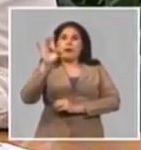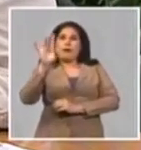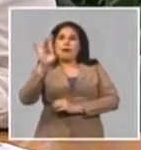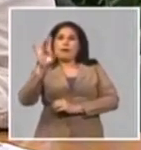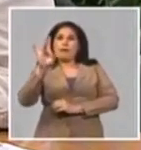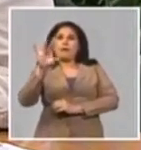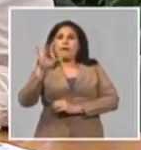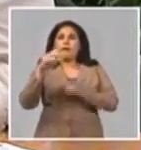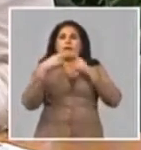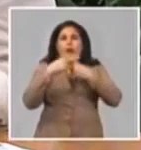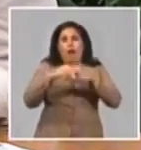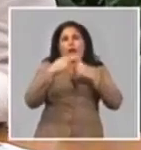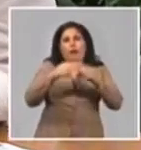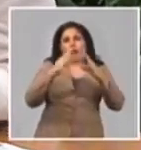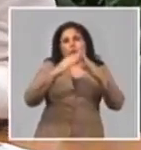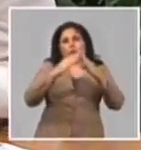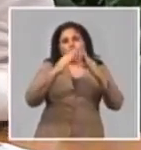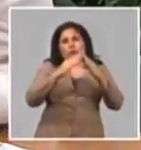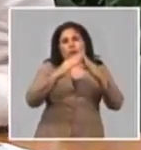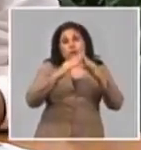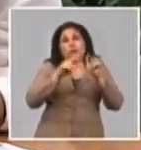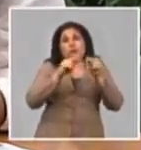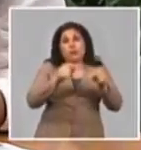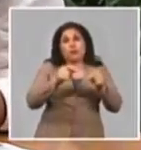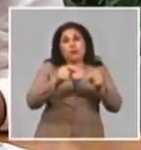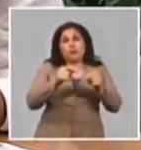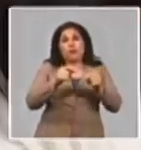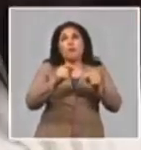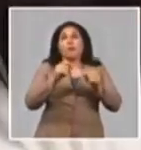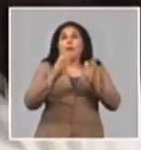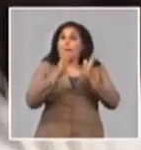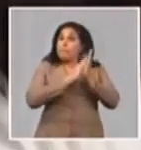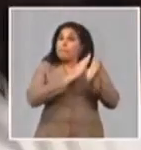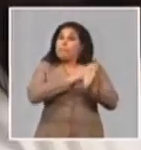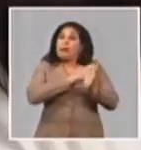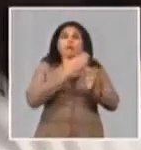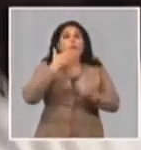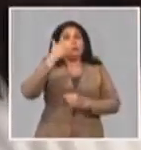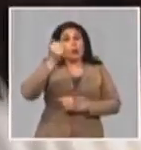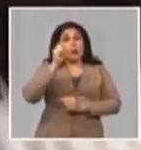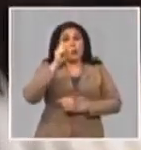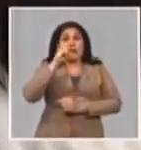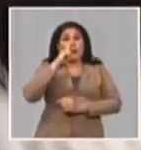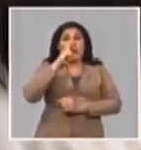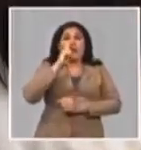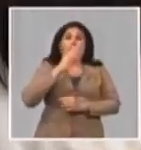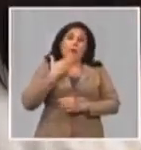acciones de rehabilitación. sea, el mes fue un mes que más se terminaron.